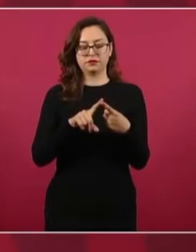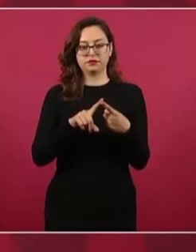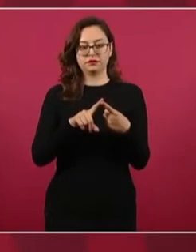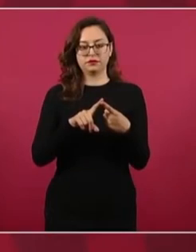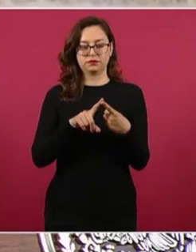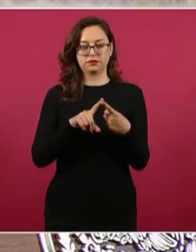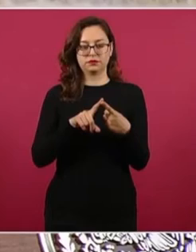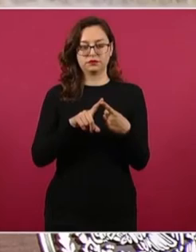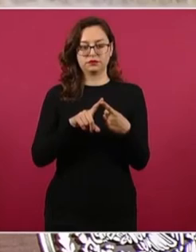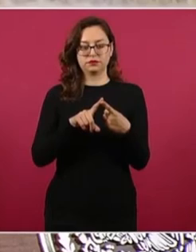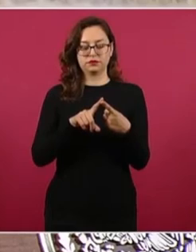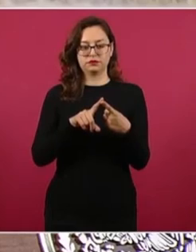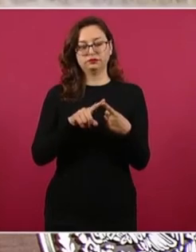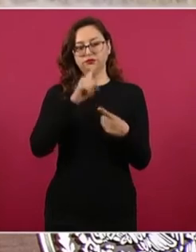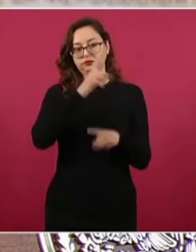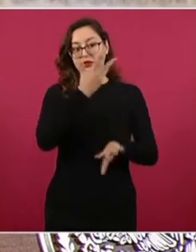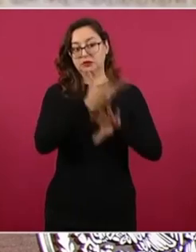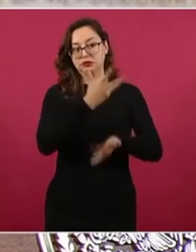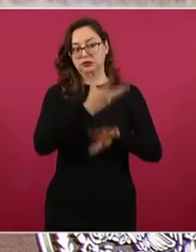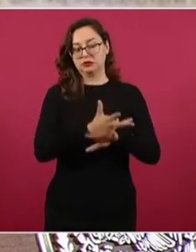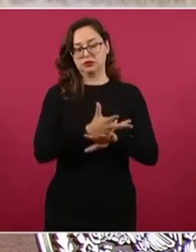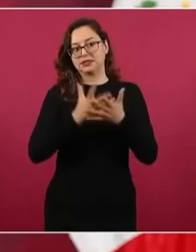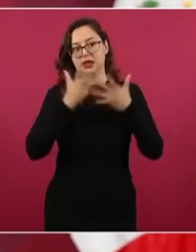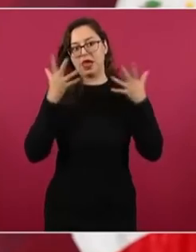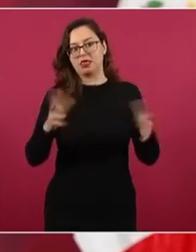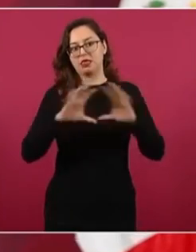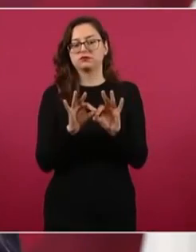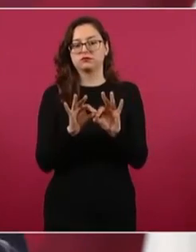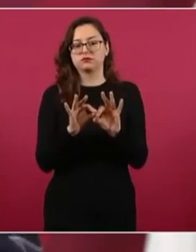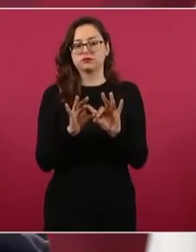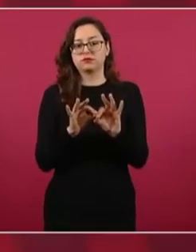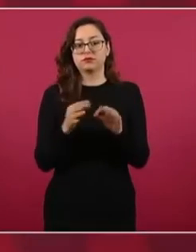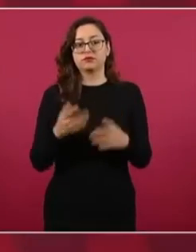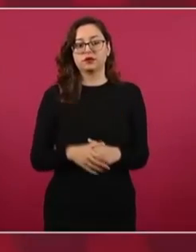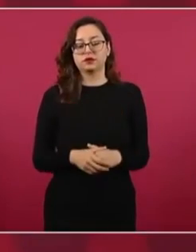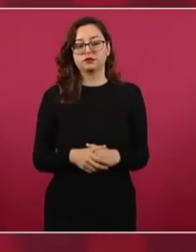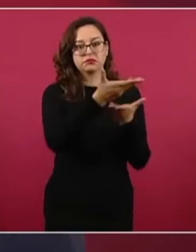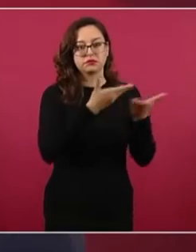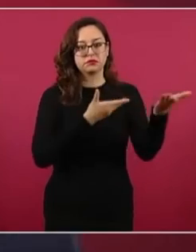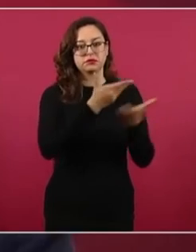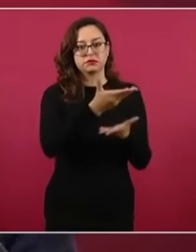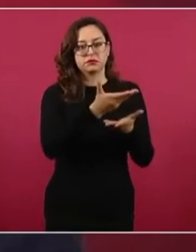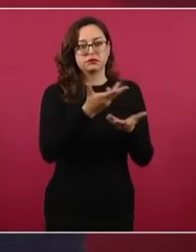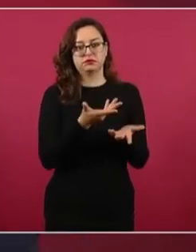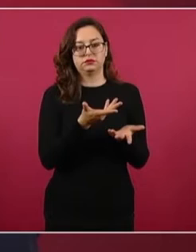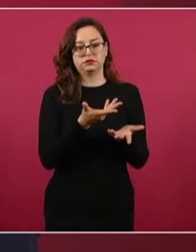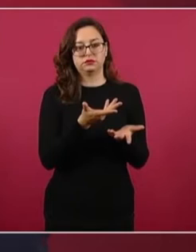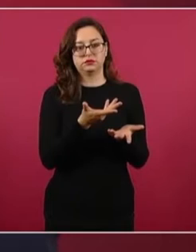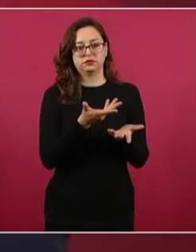tratándose del mercado más importante del mundo. Sí, tener acceso a ese mercado nos